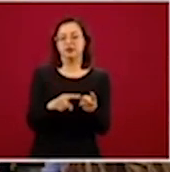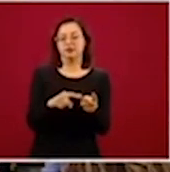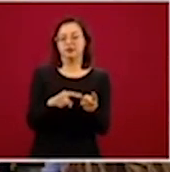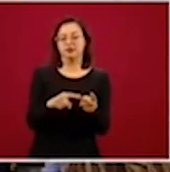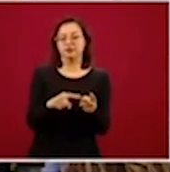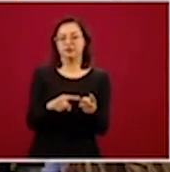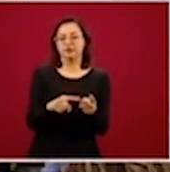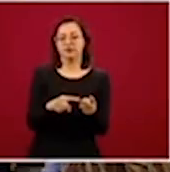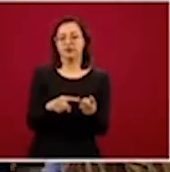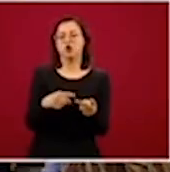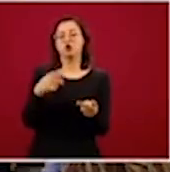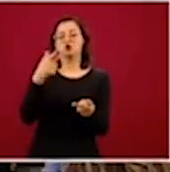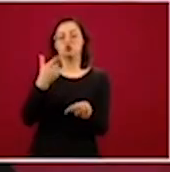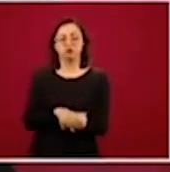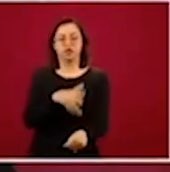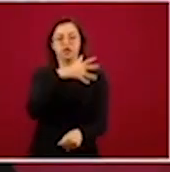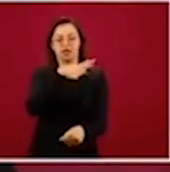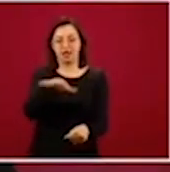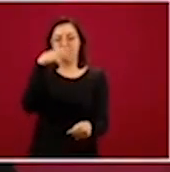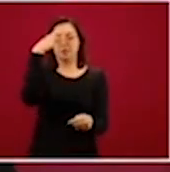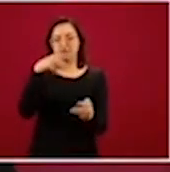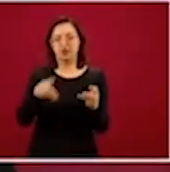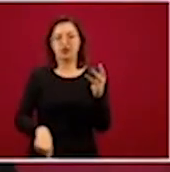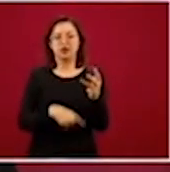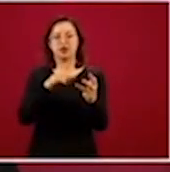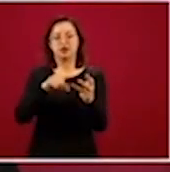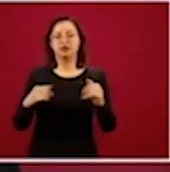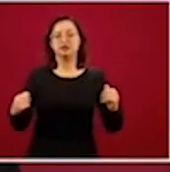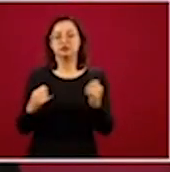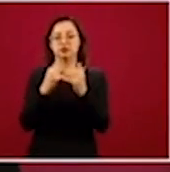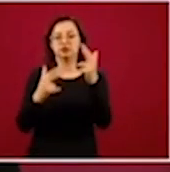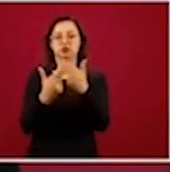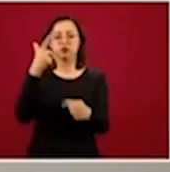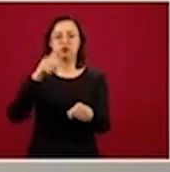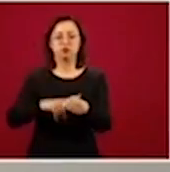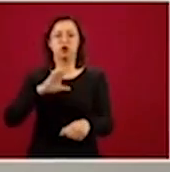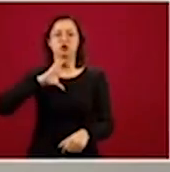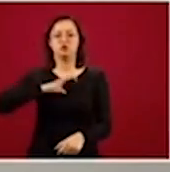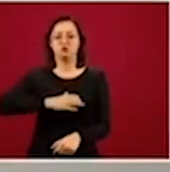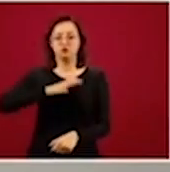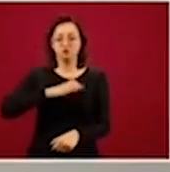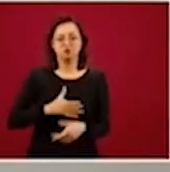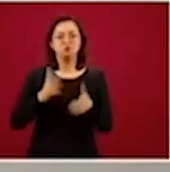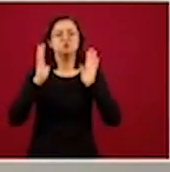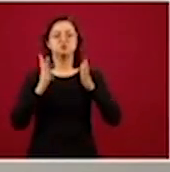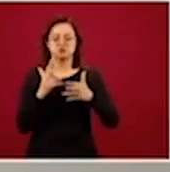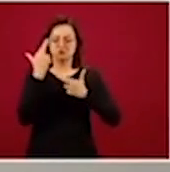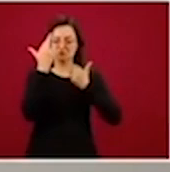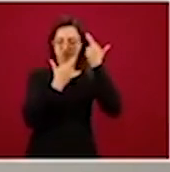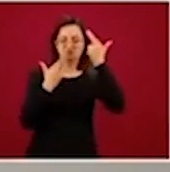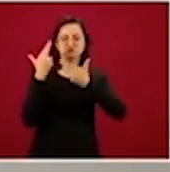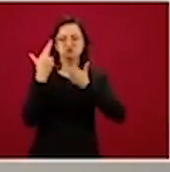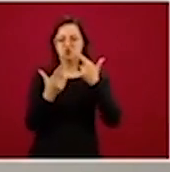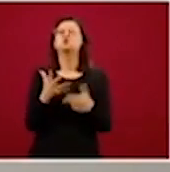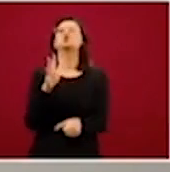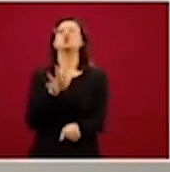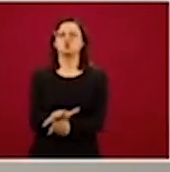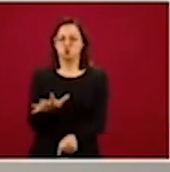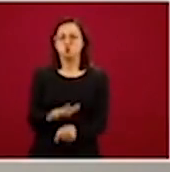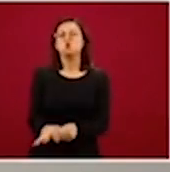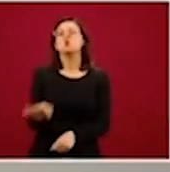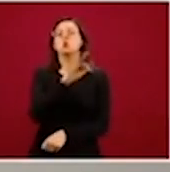General de México y el Instituto Nacional de Cancerología han hecho un análisis cuidadoso de que tienen la capacidad